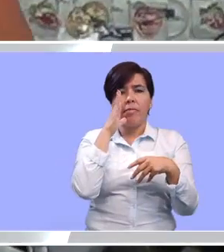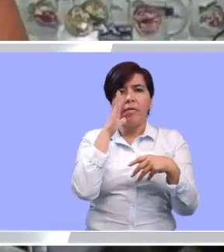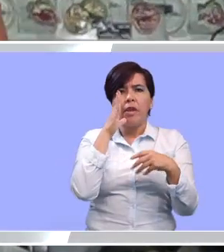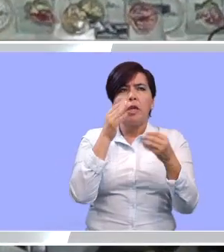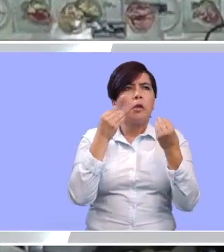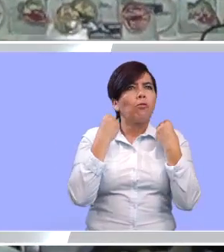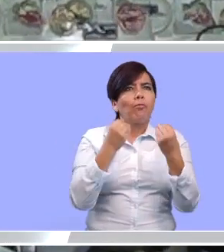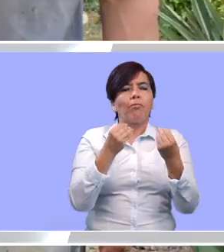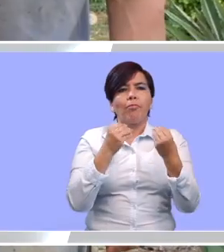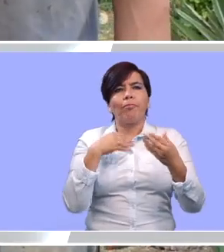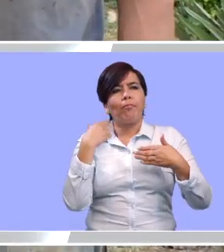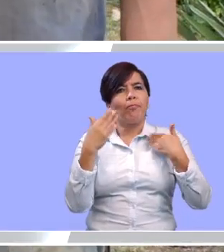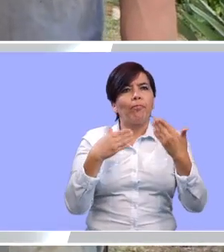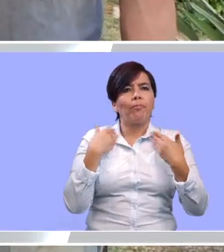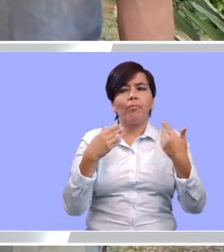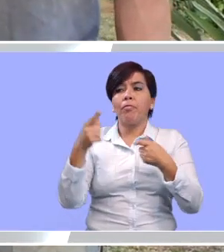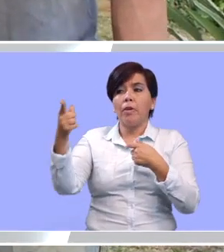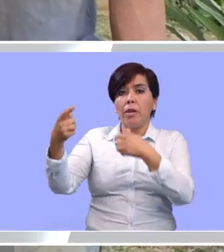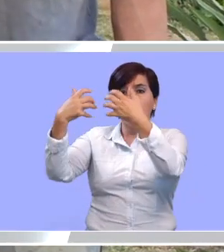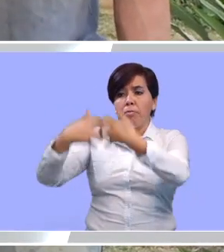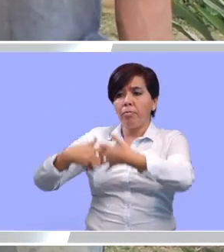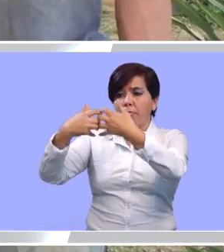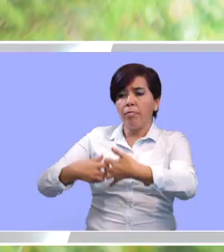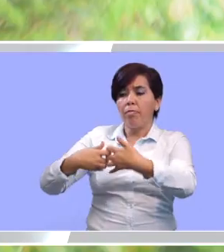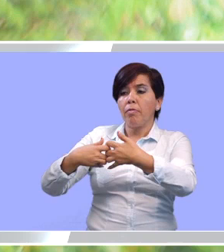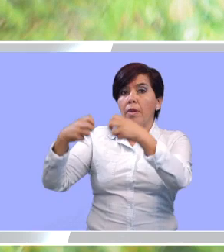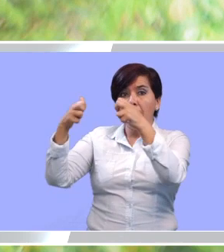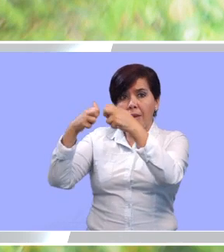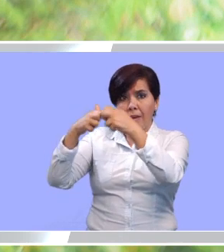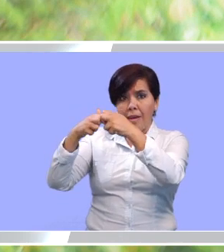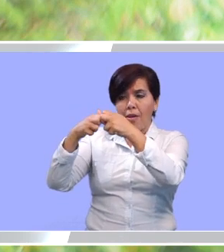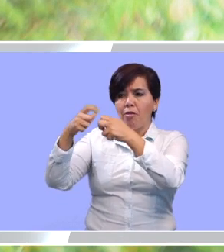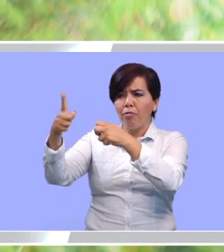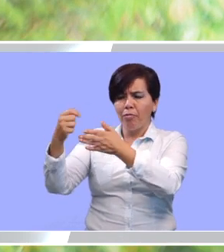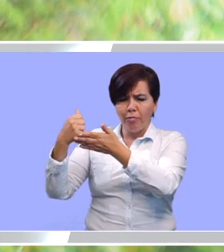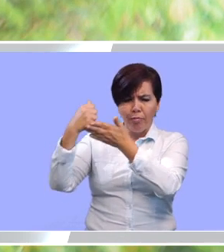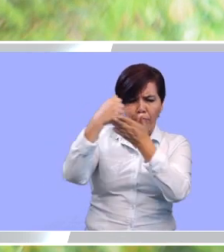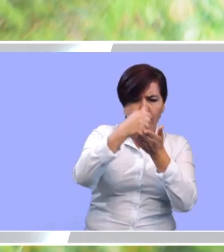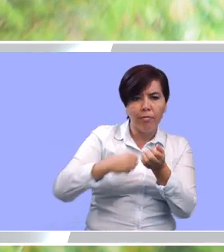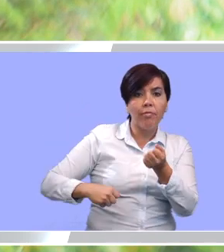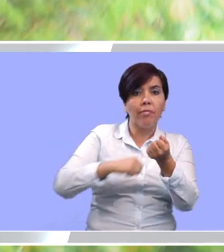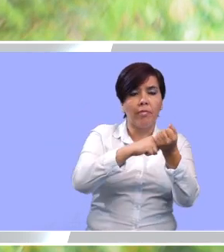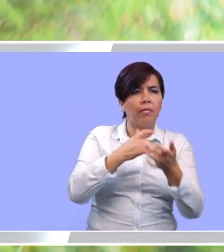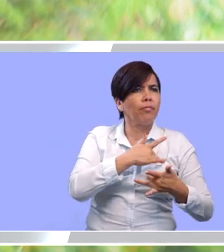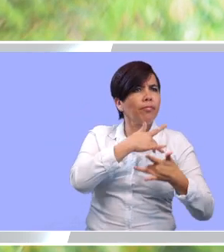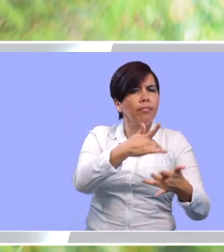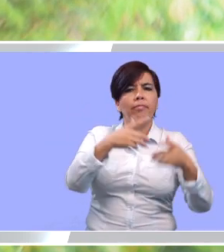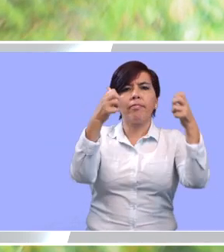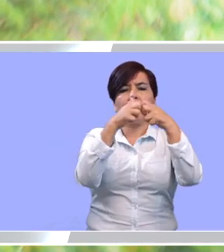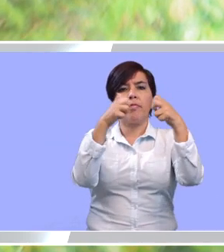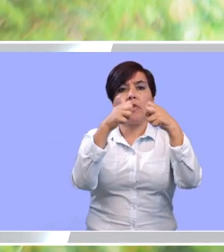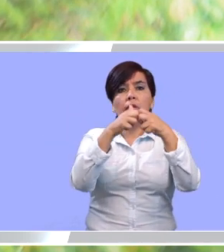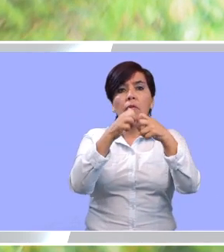muy enriquecedor ver que la empresa los tenga en cuenta para prestarles el servicio de